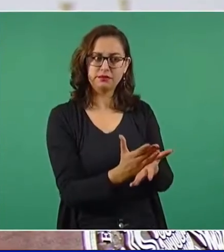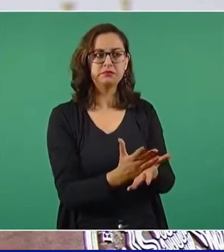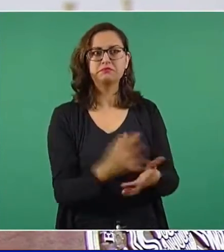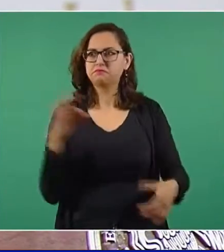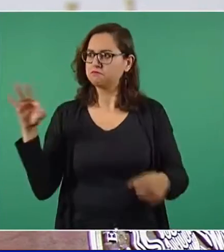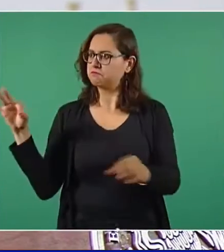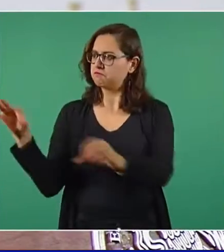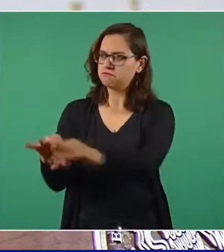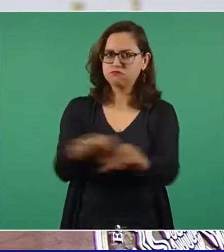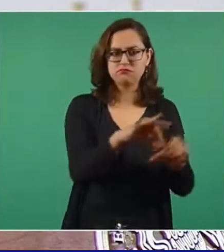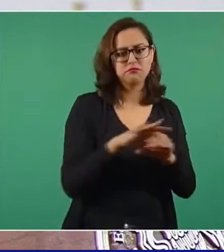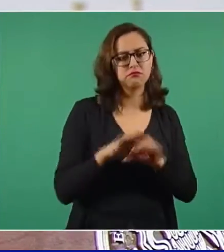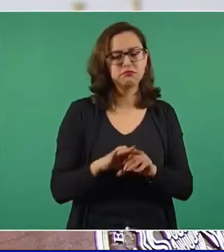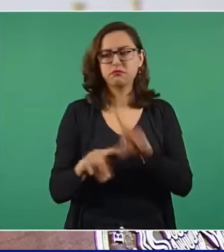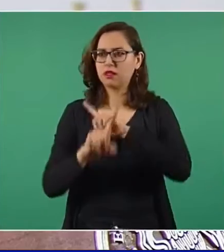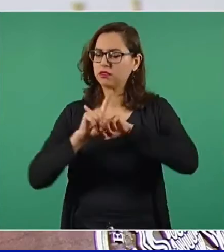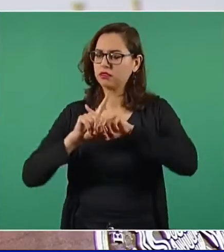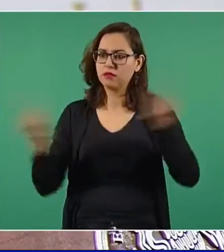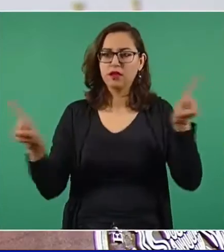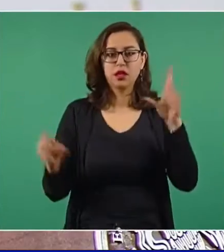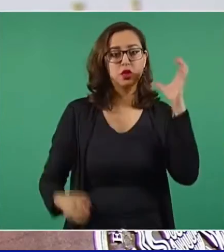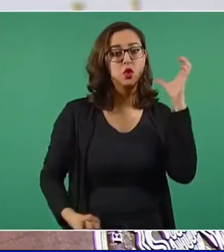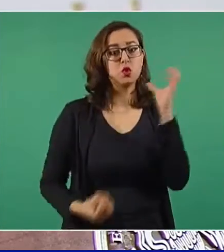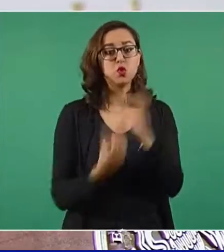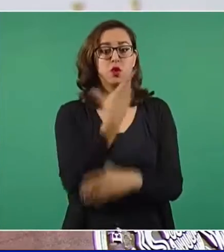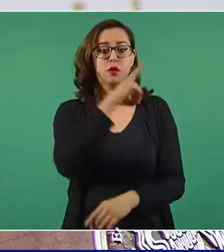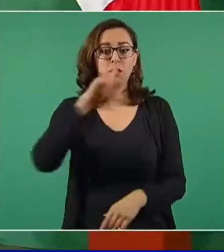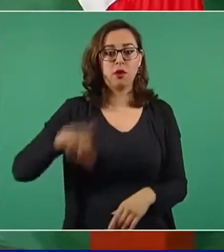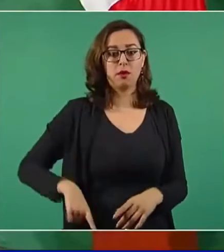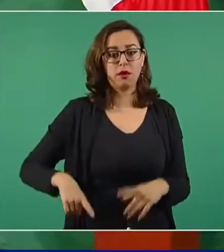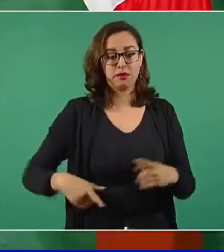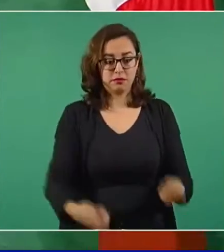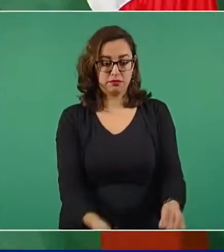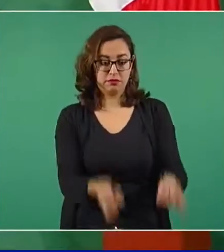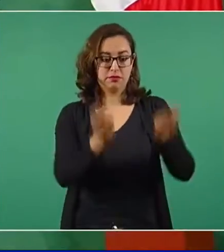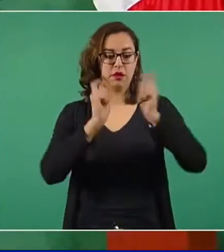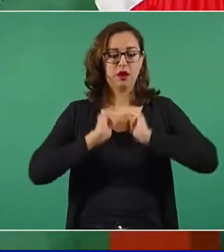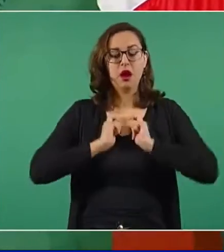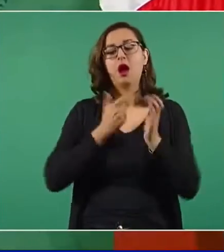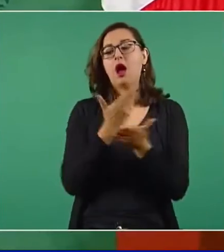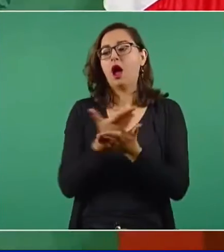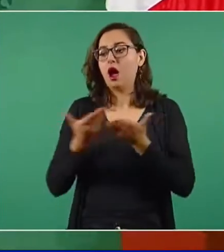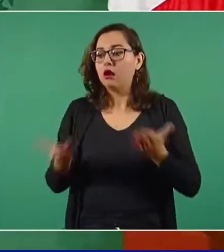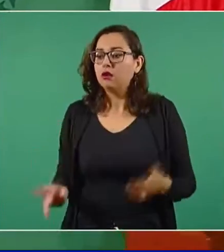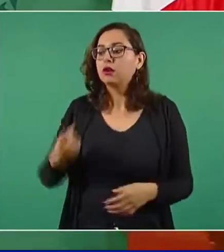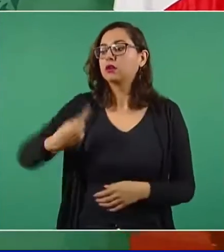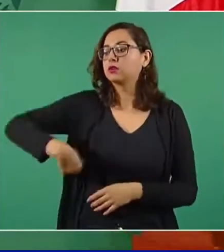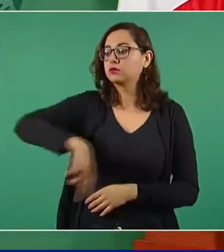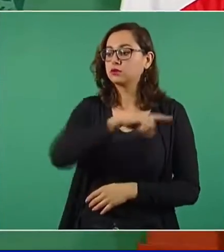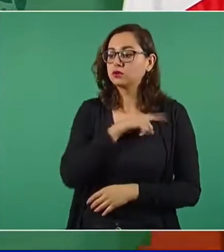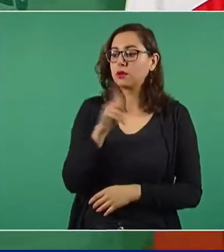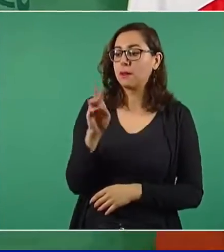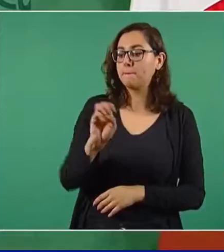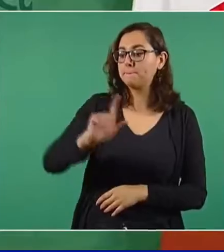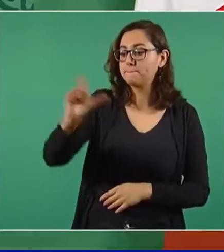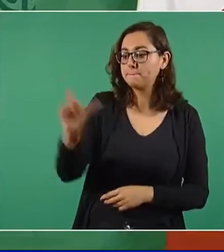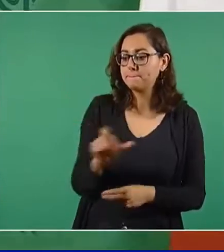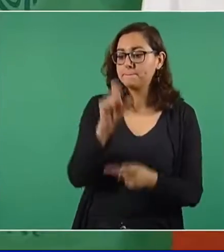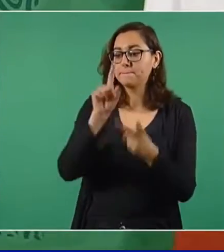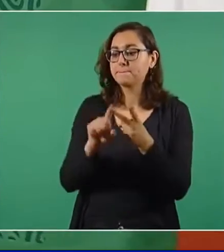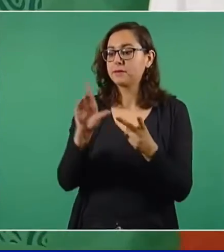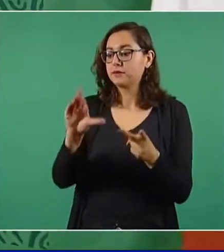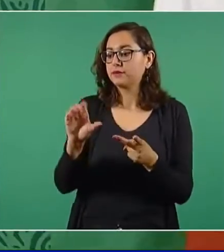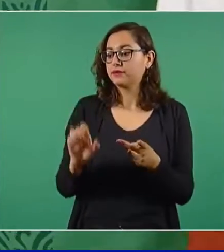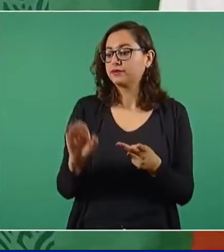cambio y nosotros nos hemos dedicado a fortalecer a Pemex y a la Comisión Federal